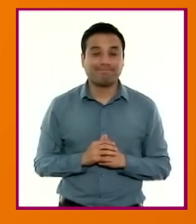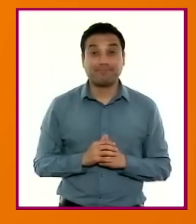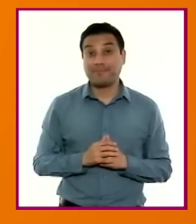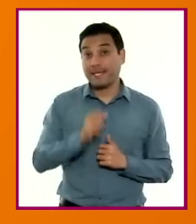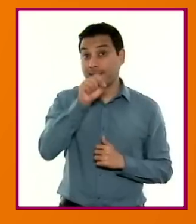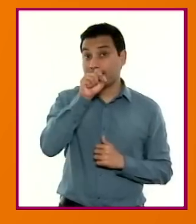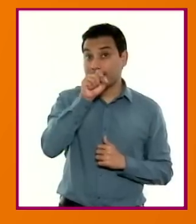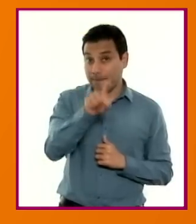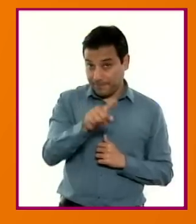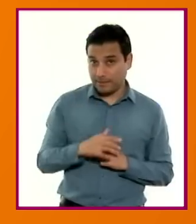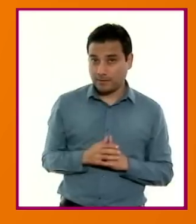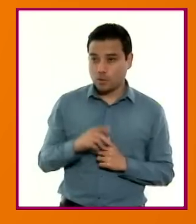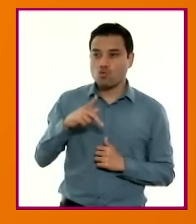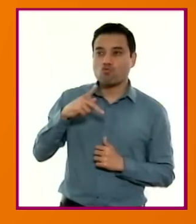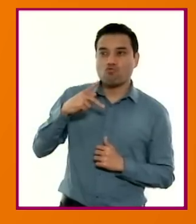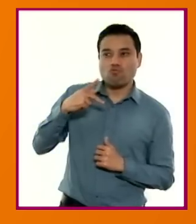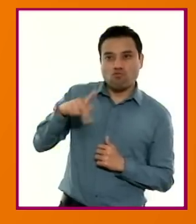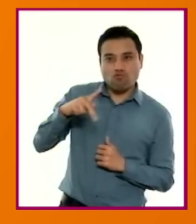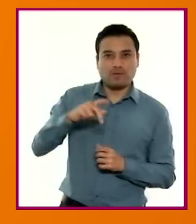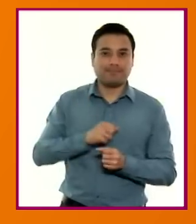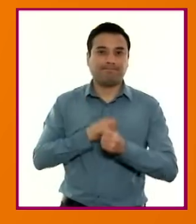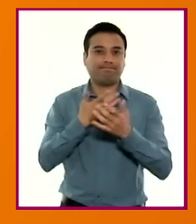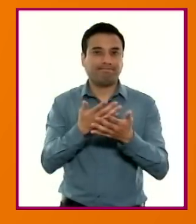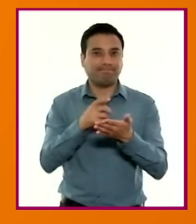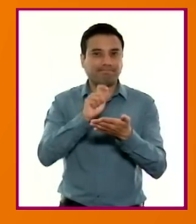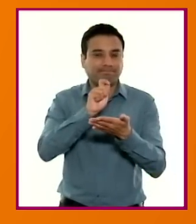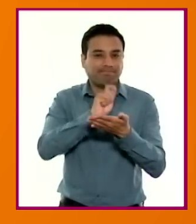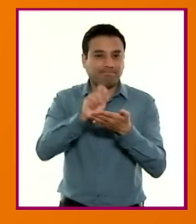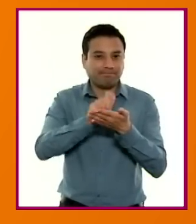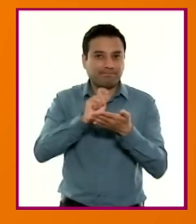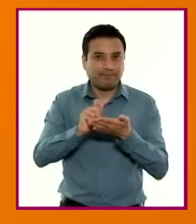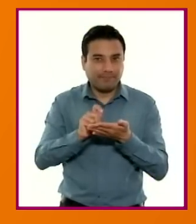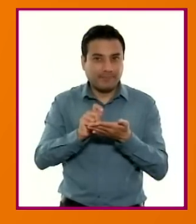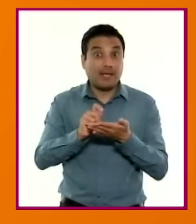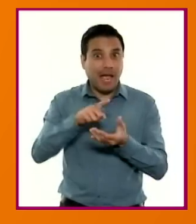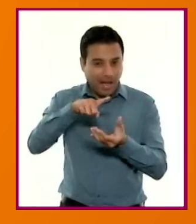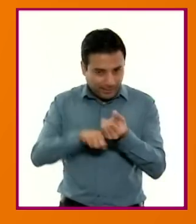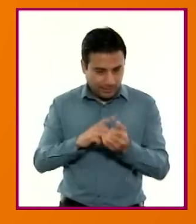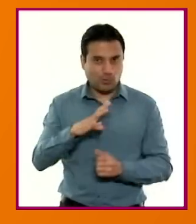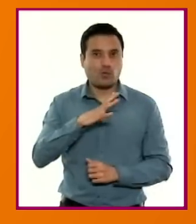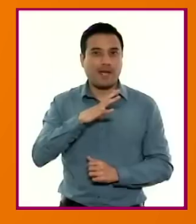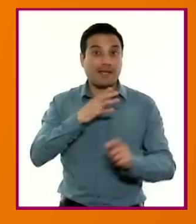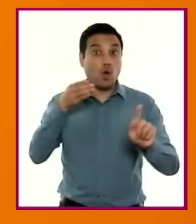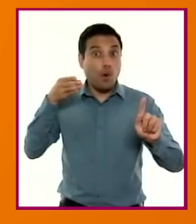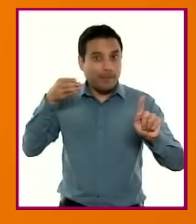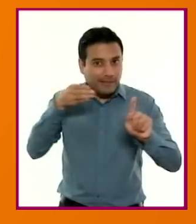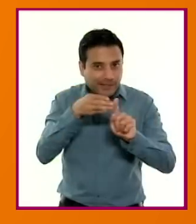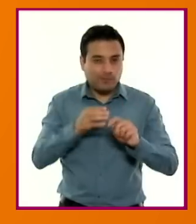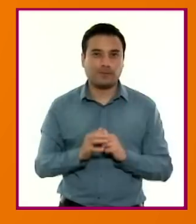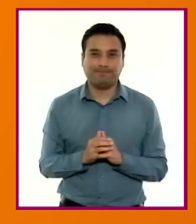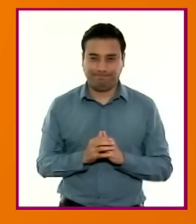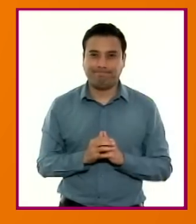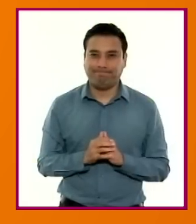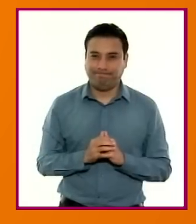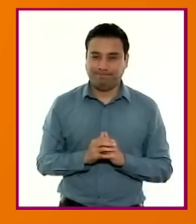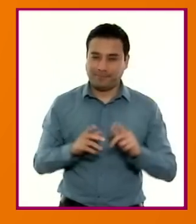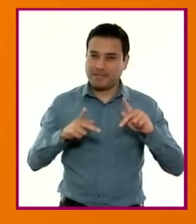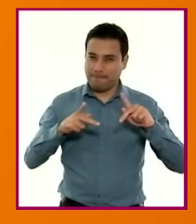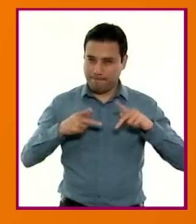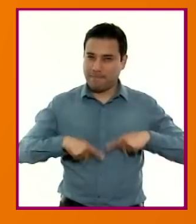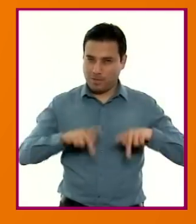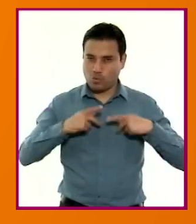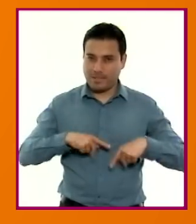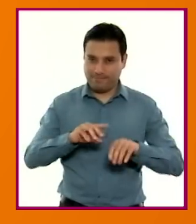la producción de textos escritos con propósitos y destinatarios reales. El